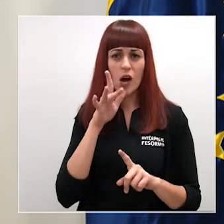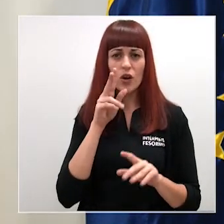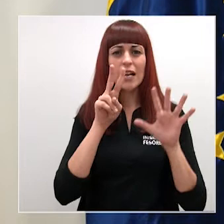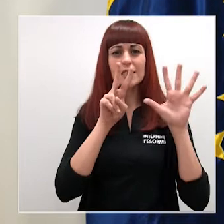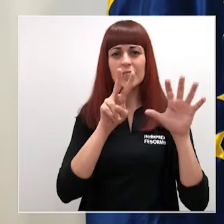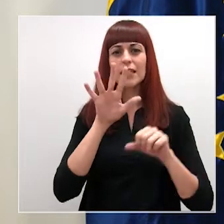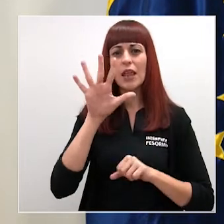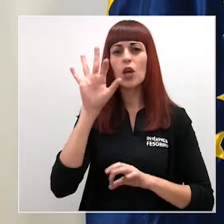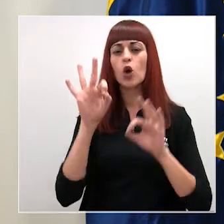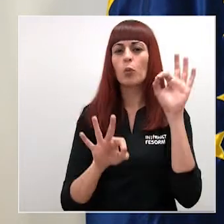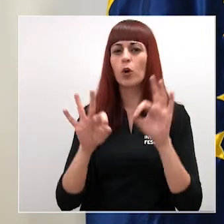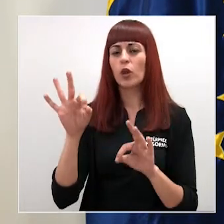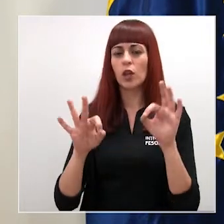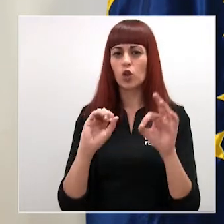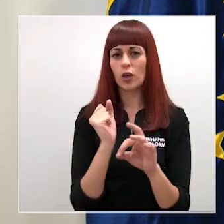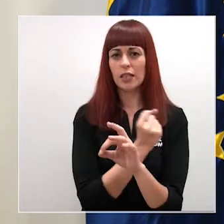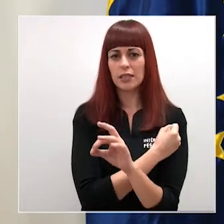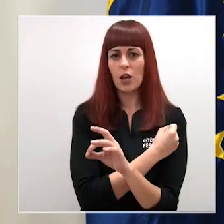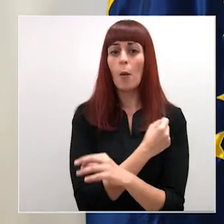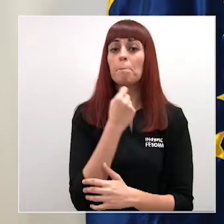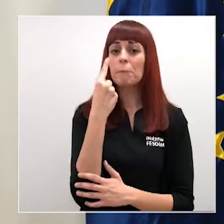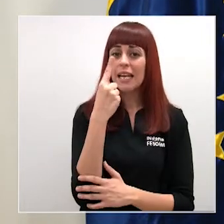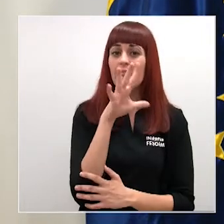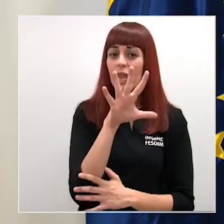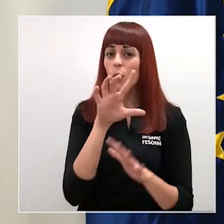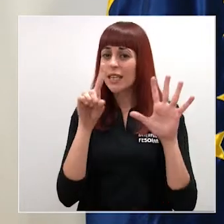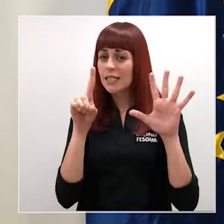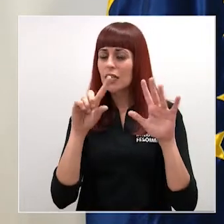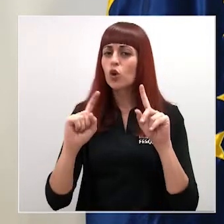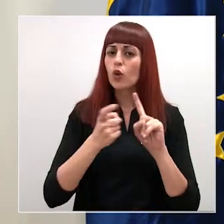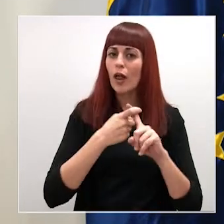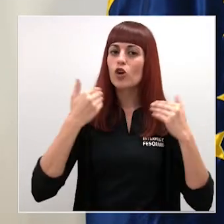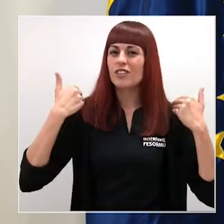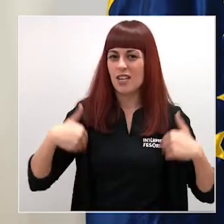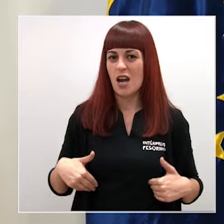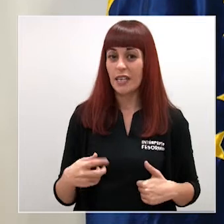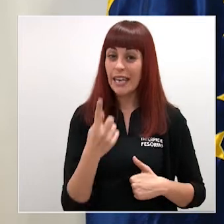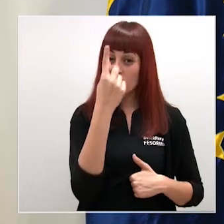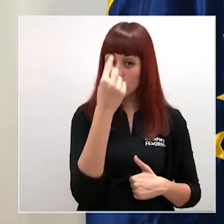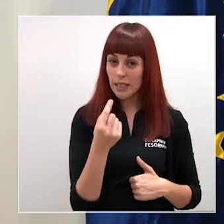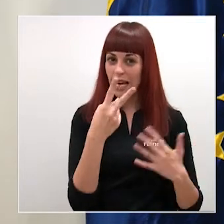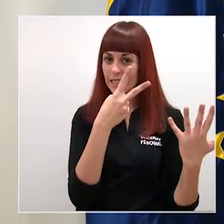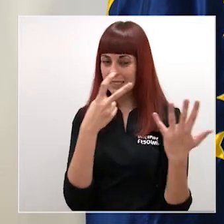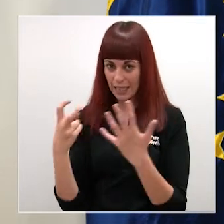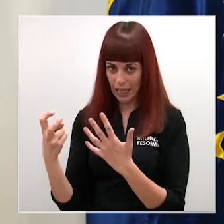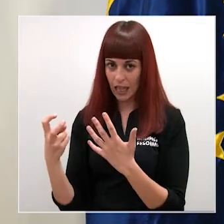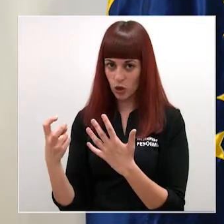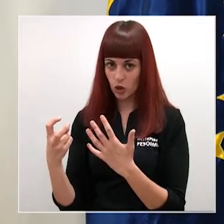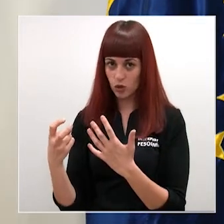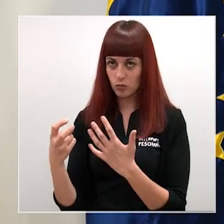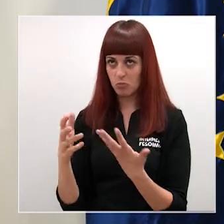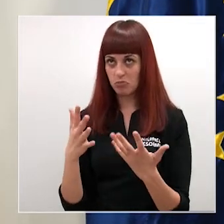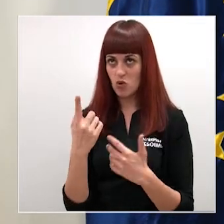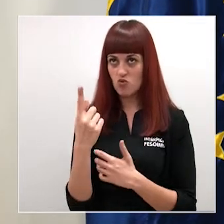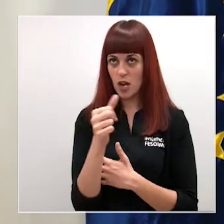75% registrados y en un 56% de resueltos y a 700 al día que ya tenemos instaurados pues en una